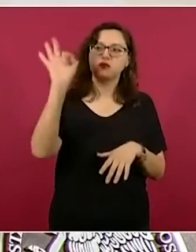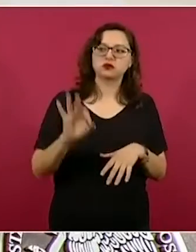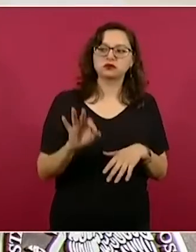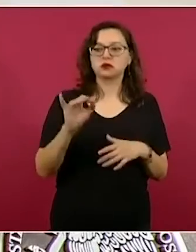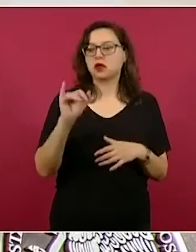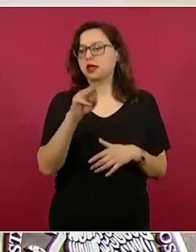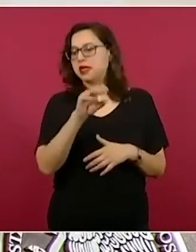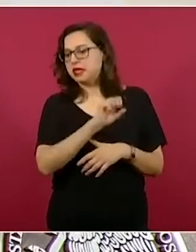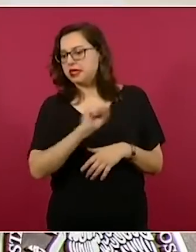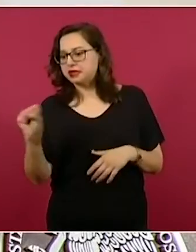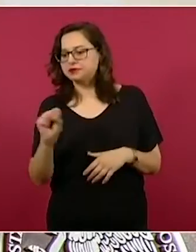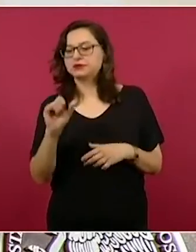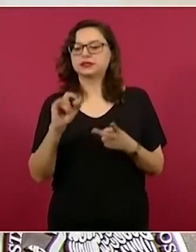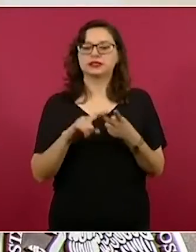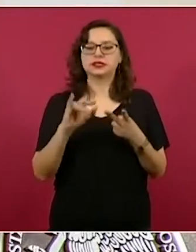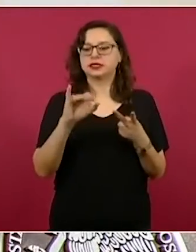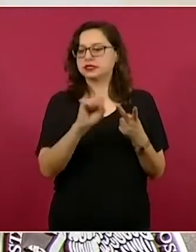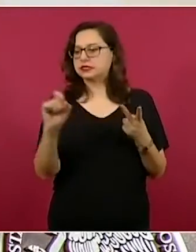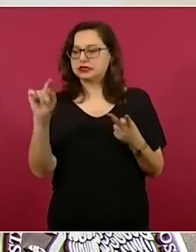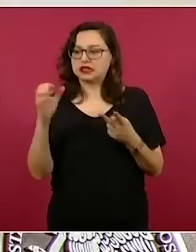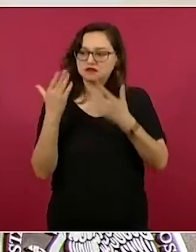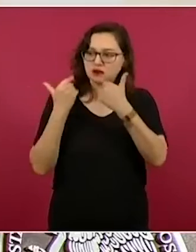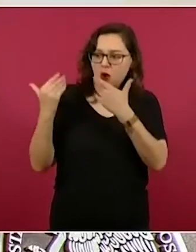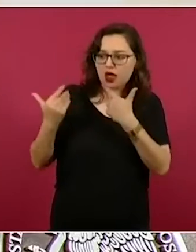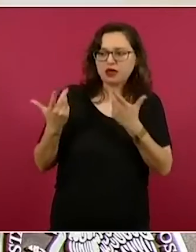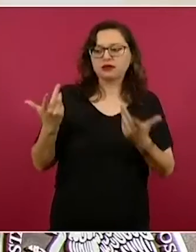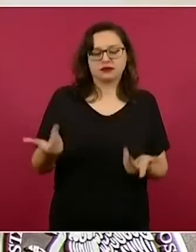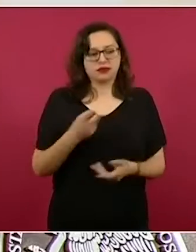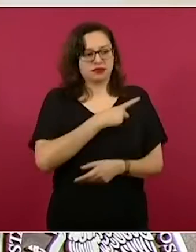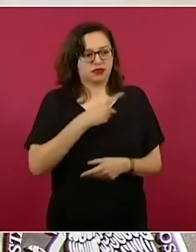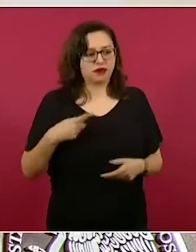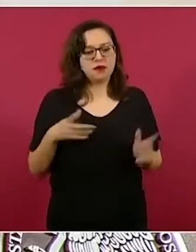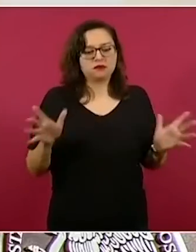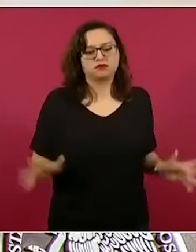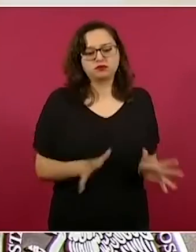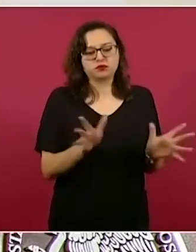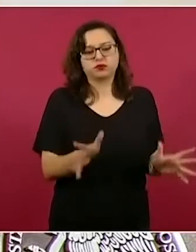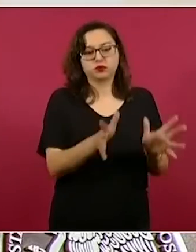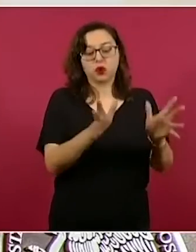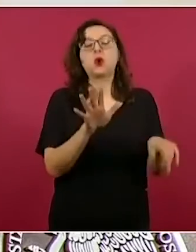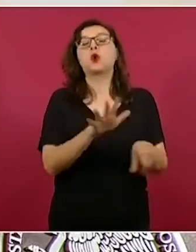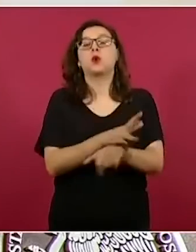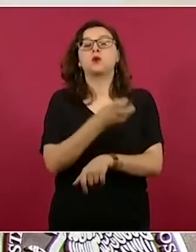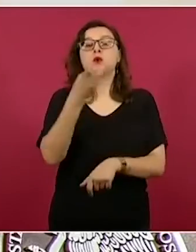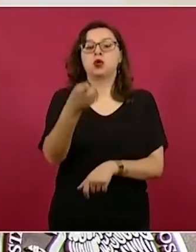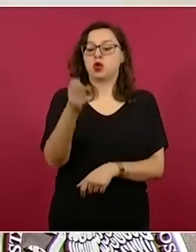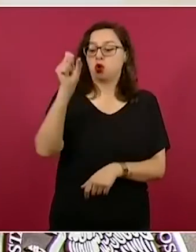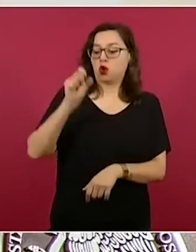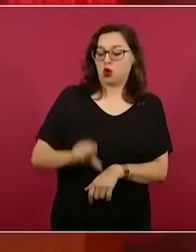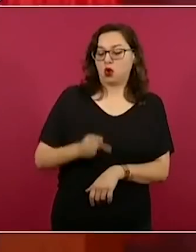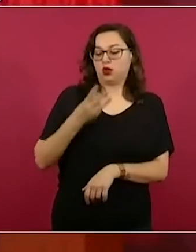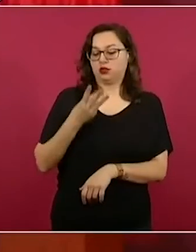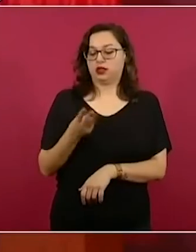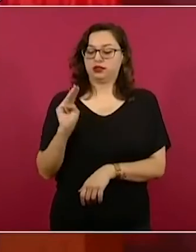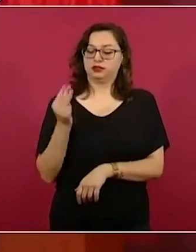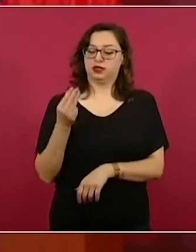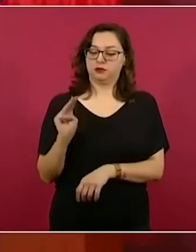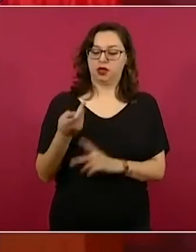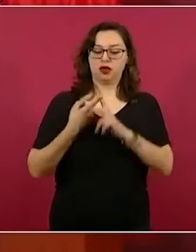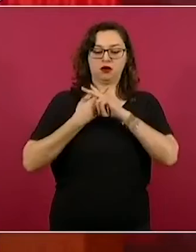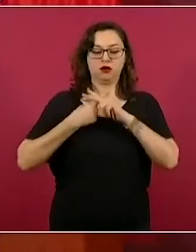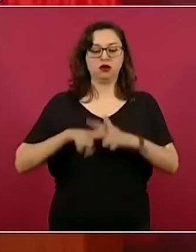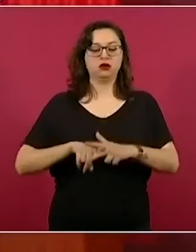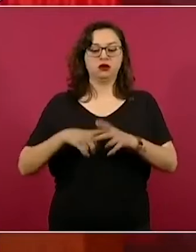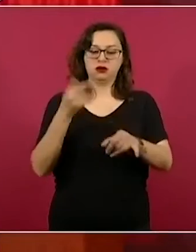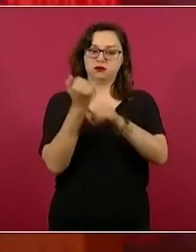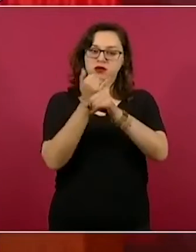esterilizadores de vapor, estetoscopios, manómetros portátiles. Además, se mencionó la falta de 5.705